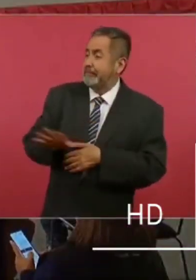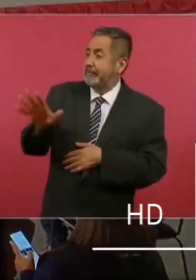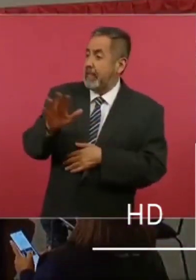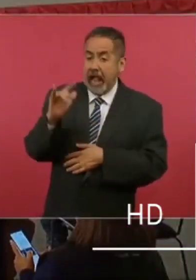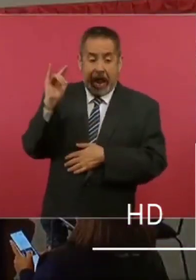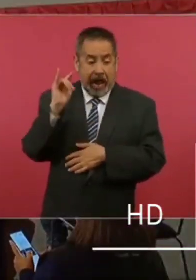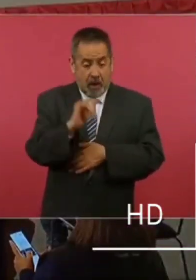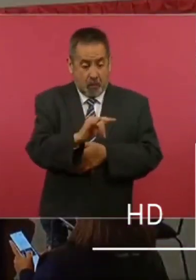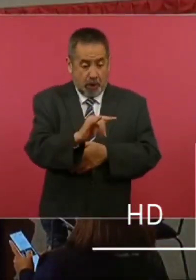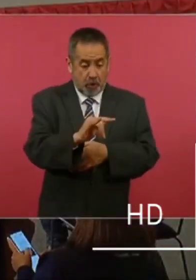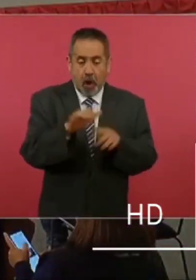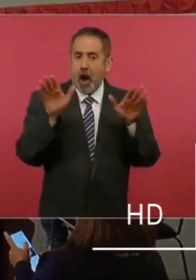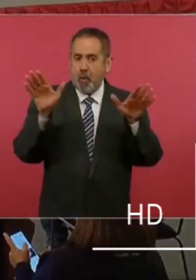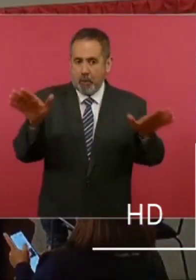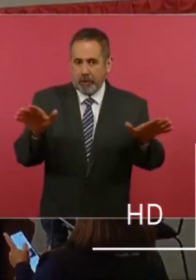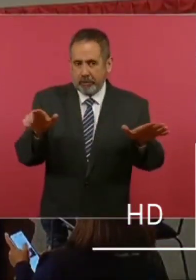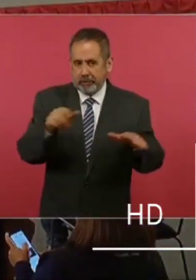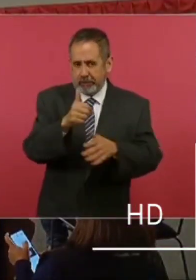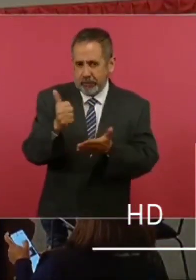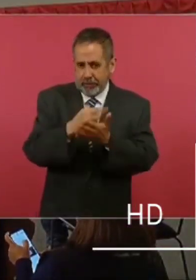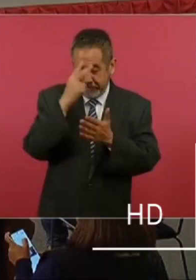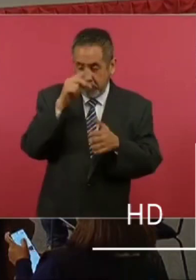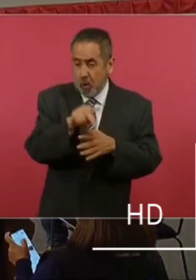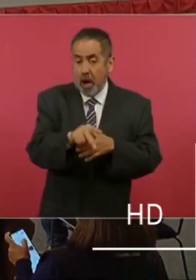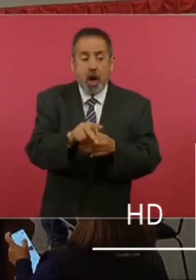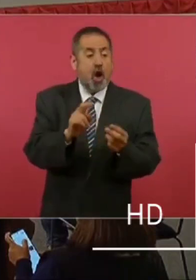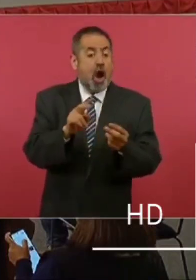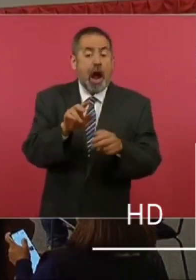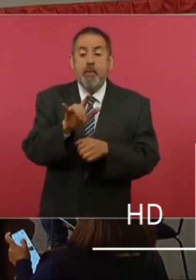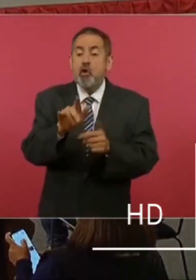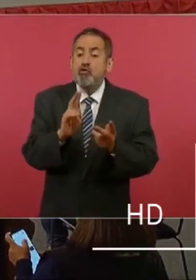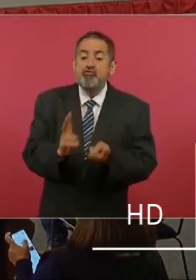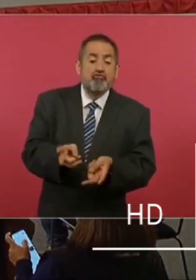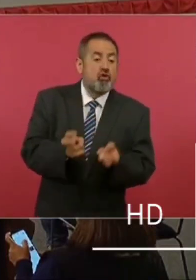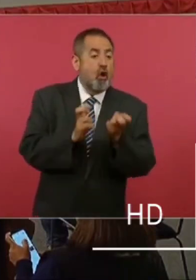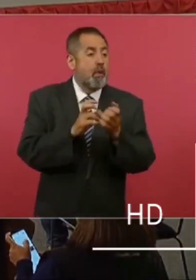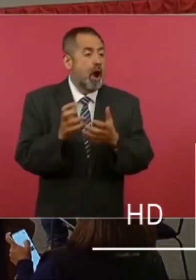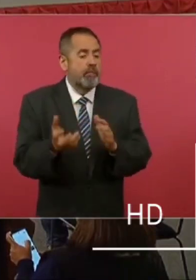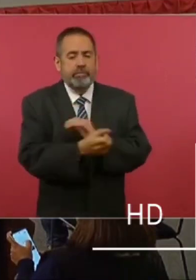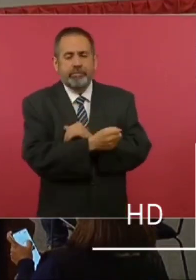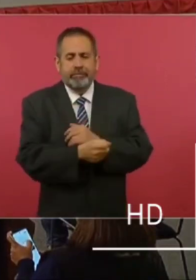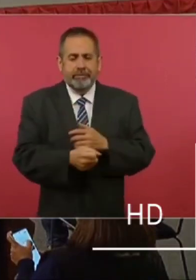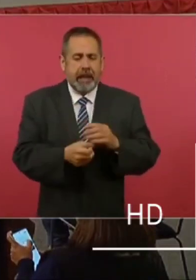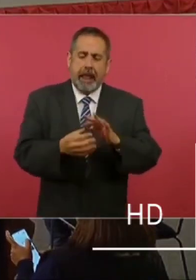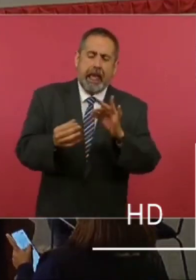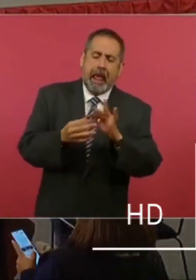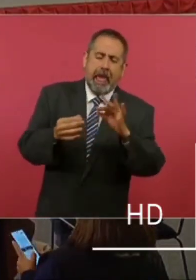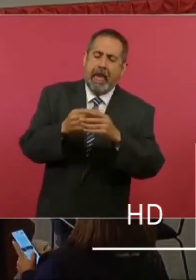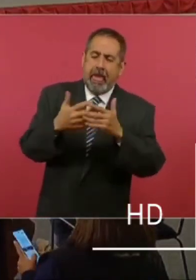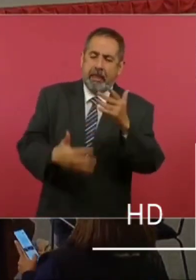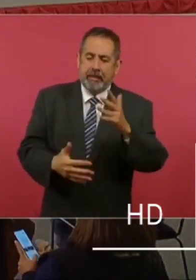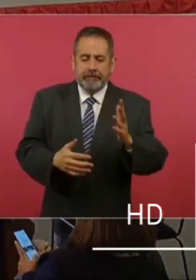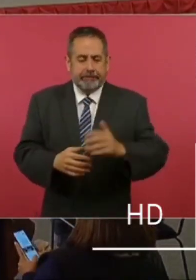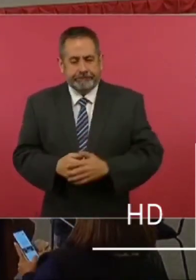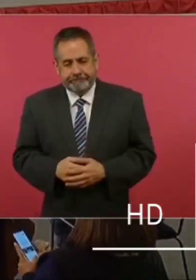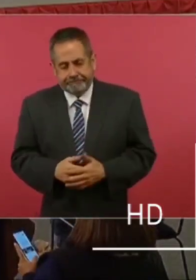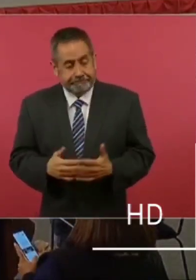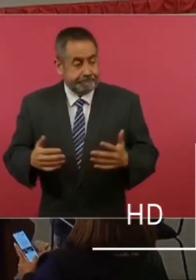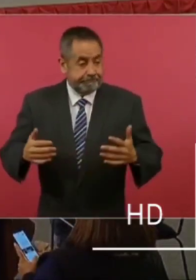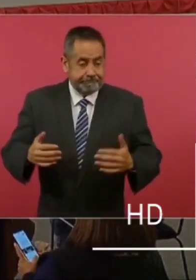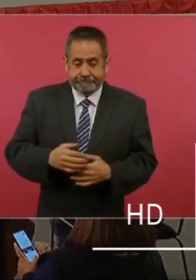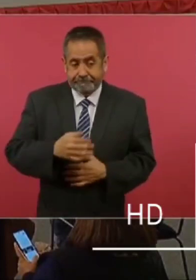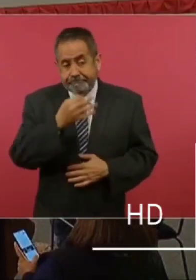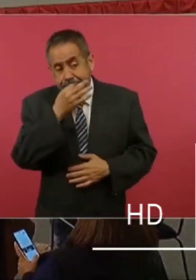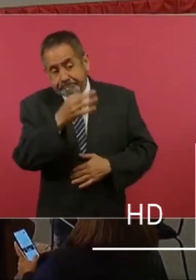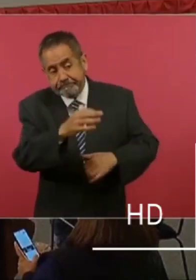internacional de la Ciudad de México y pues da las características le decimos a señor López